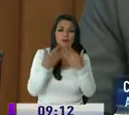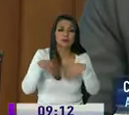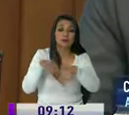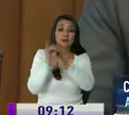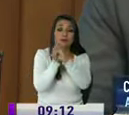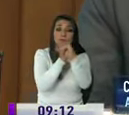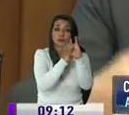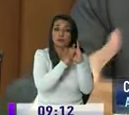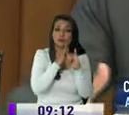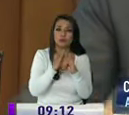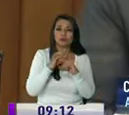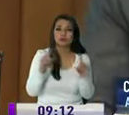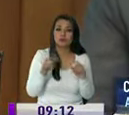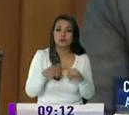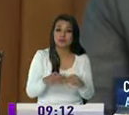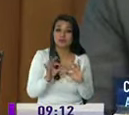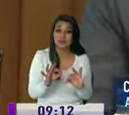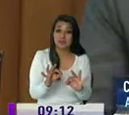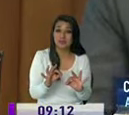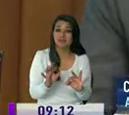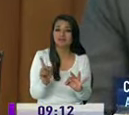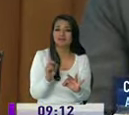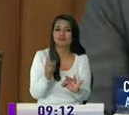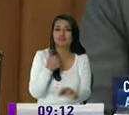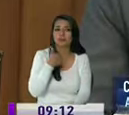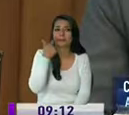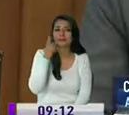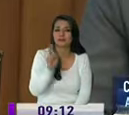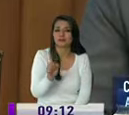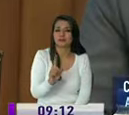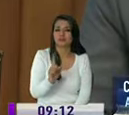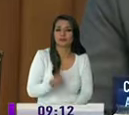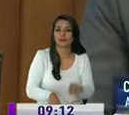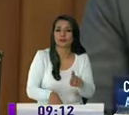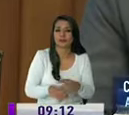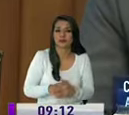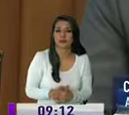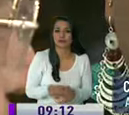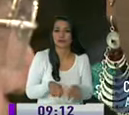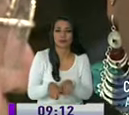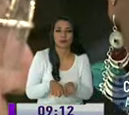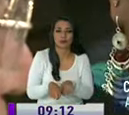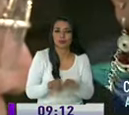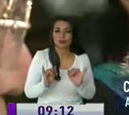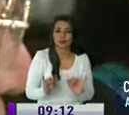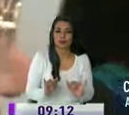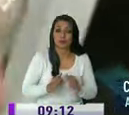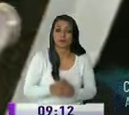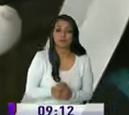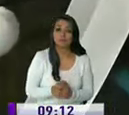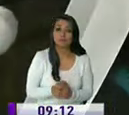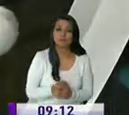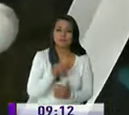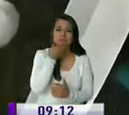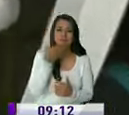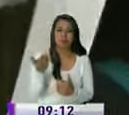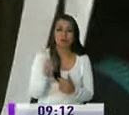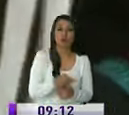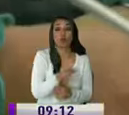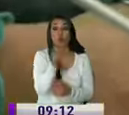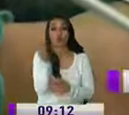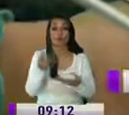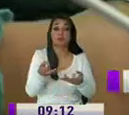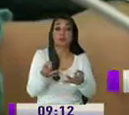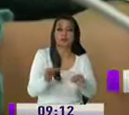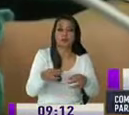realice no es la vía más correcta o no es una posibilidad en este momento Lo que se busca es un mecanismo idóneo que permita